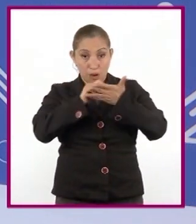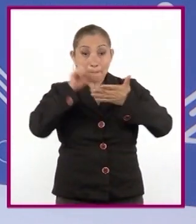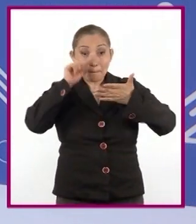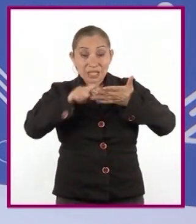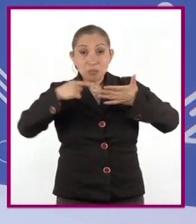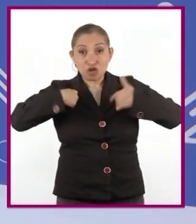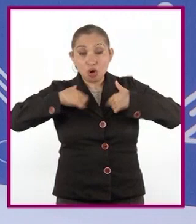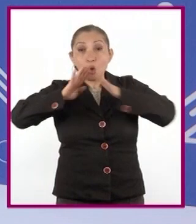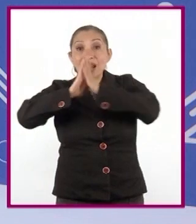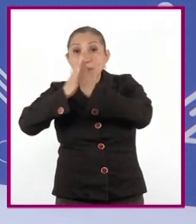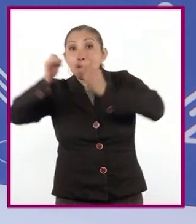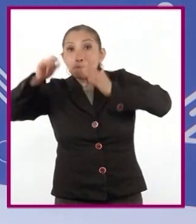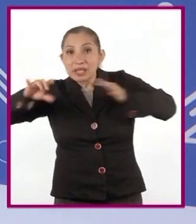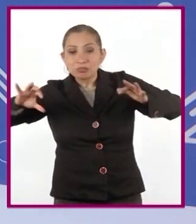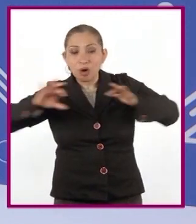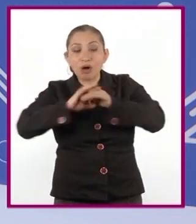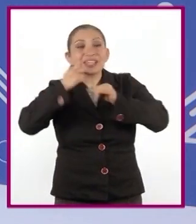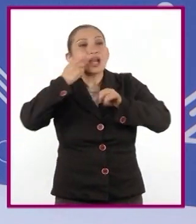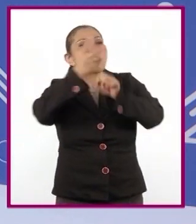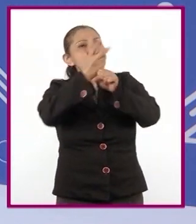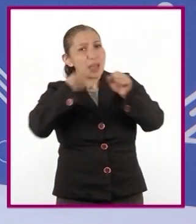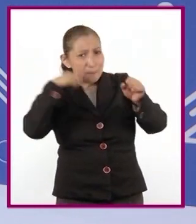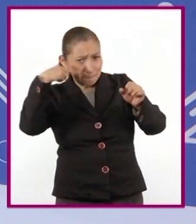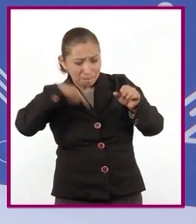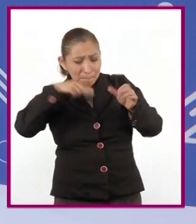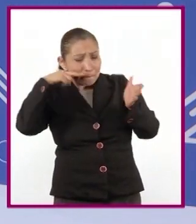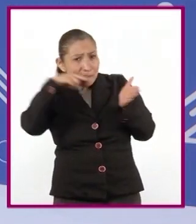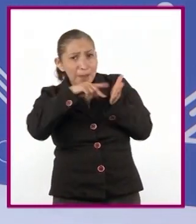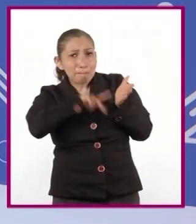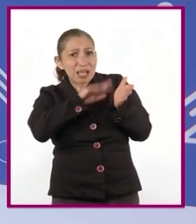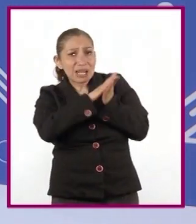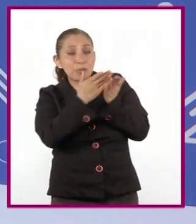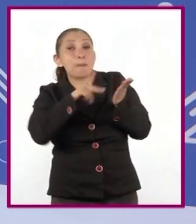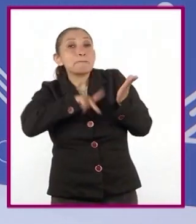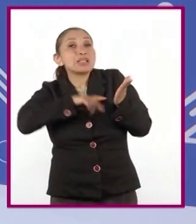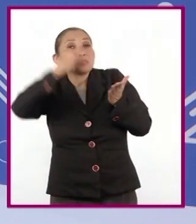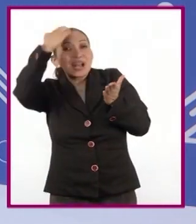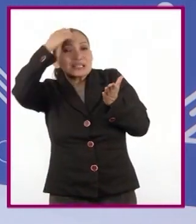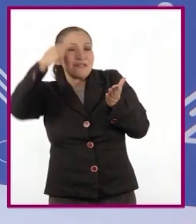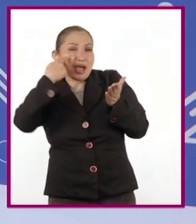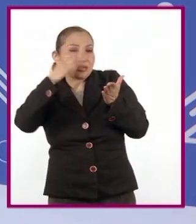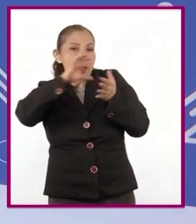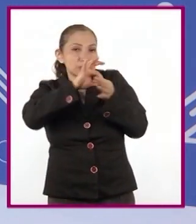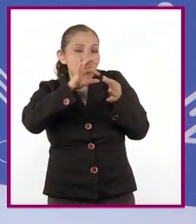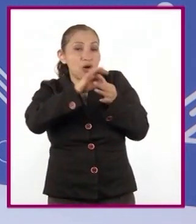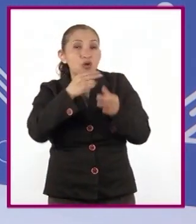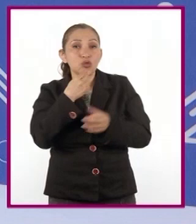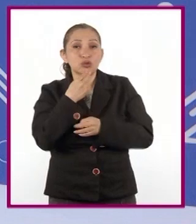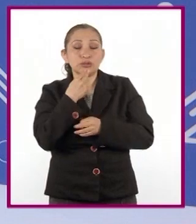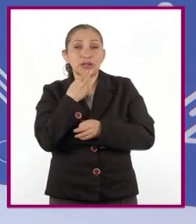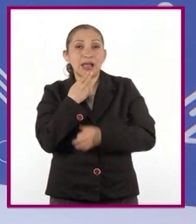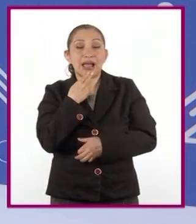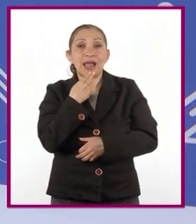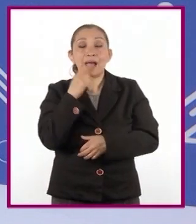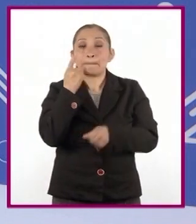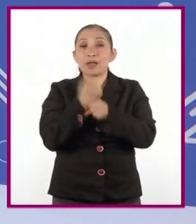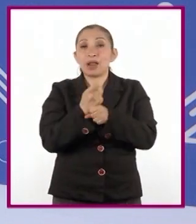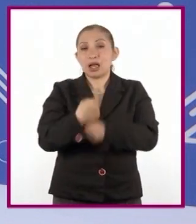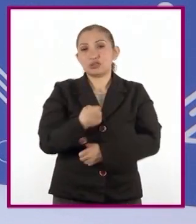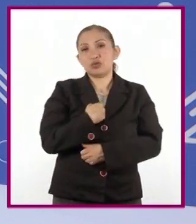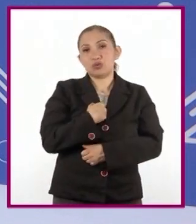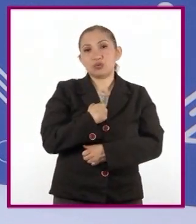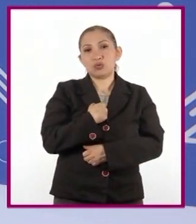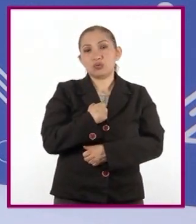obra literaria, quiere invitar a la lectura expresando su experiencia. entonces utilizará la primera